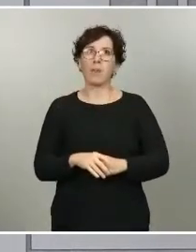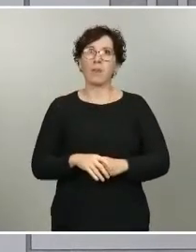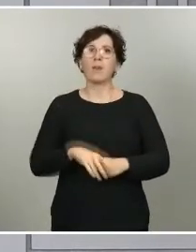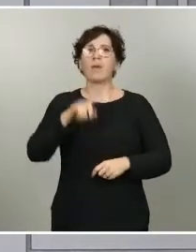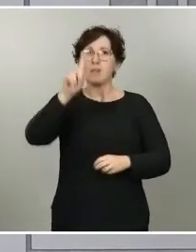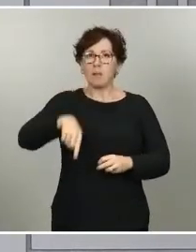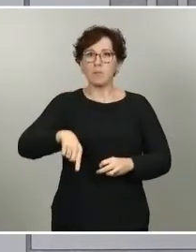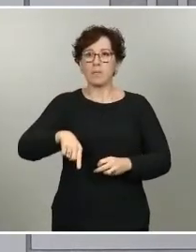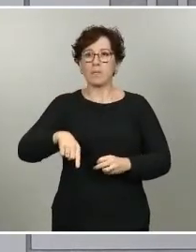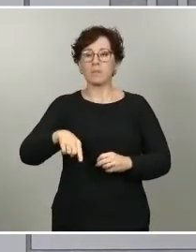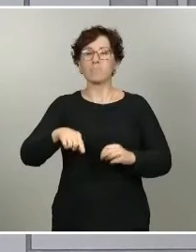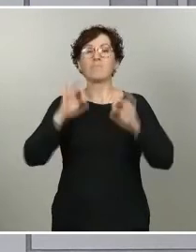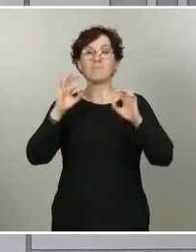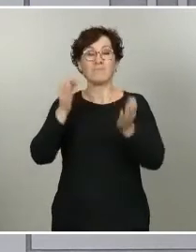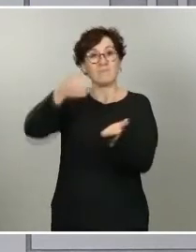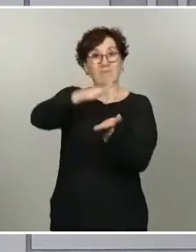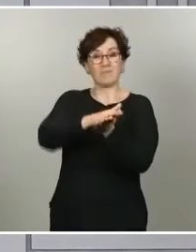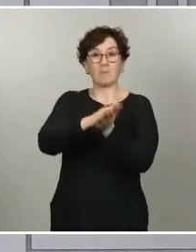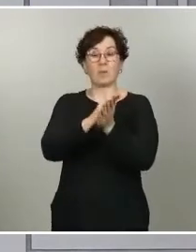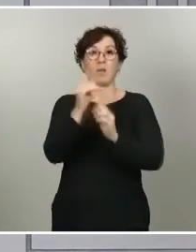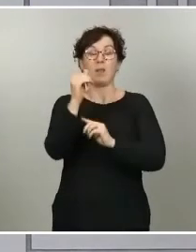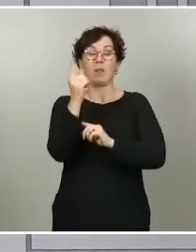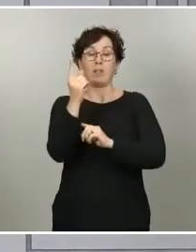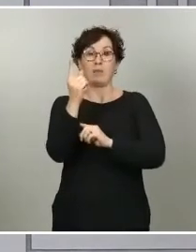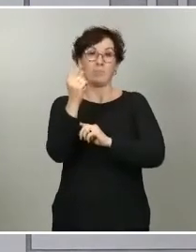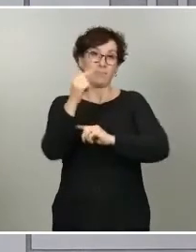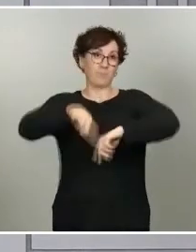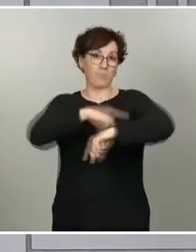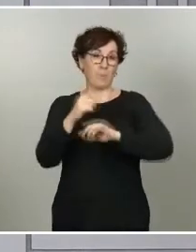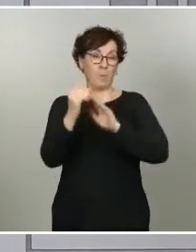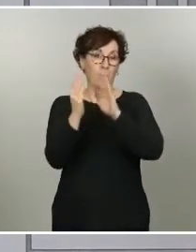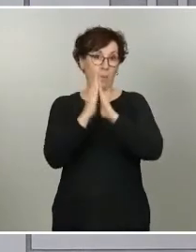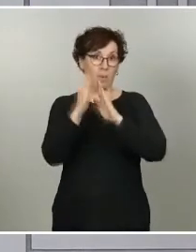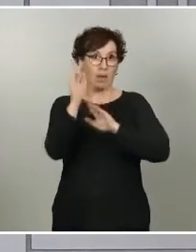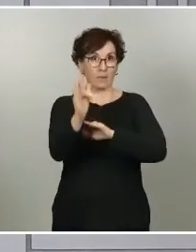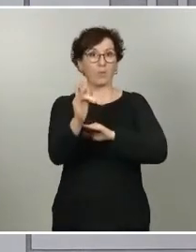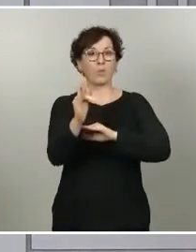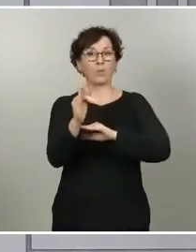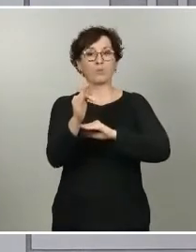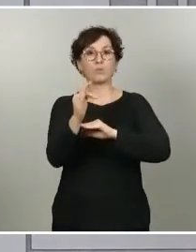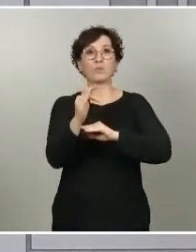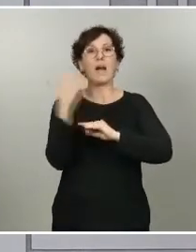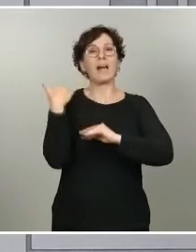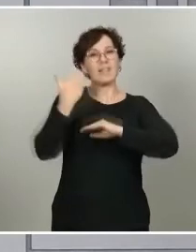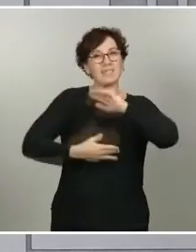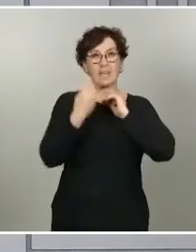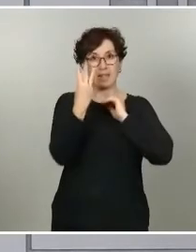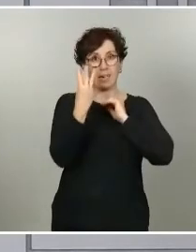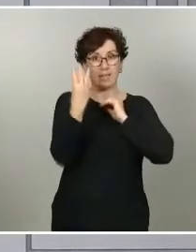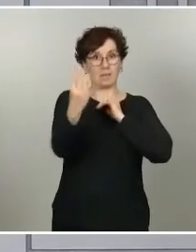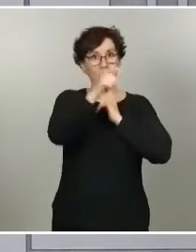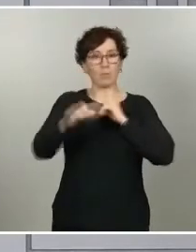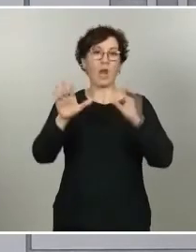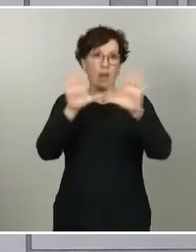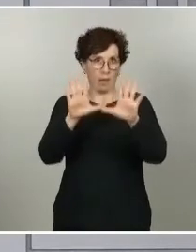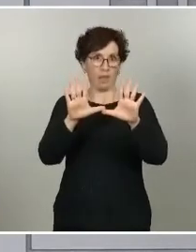velatorios puedan asistir 10 personas. Ahora saben ustedes que regía la limitación de 3, hasta 10 personas con unas medidas evidentemente que deben de